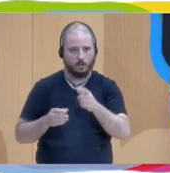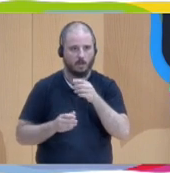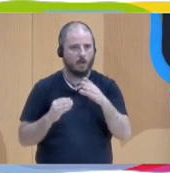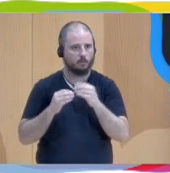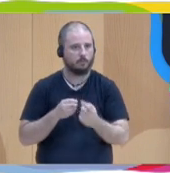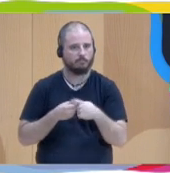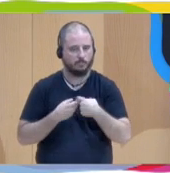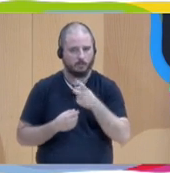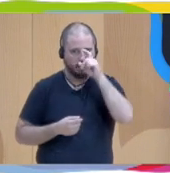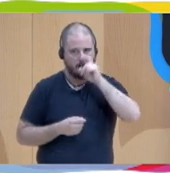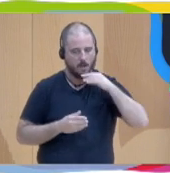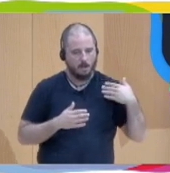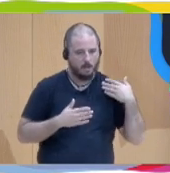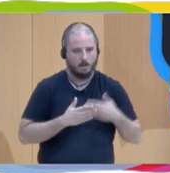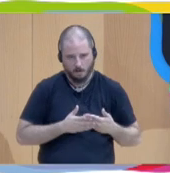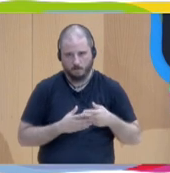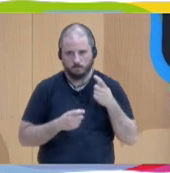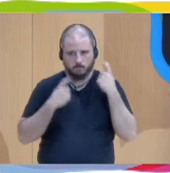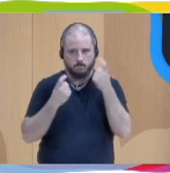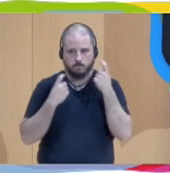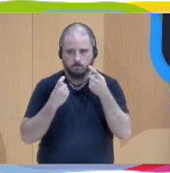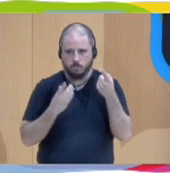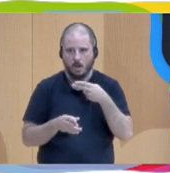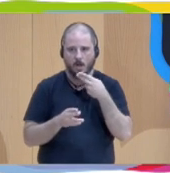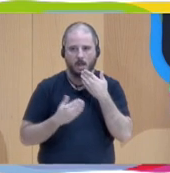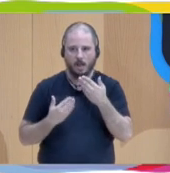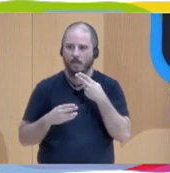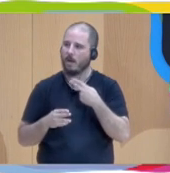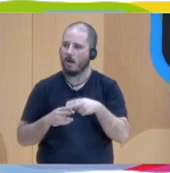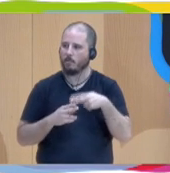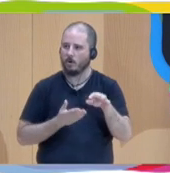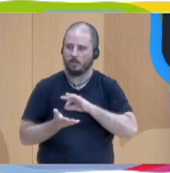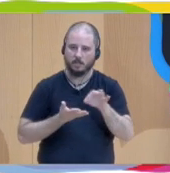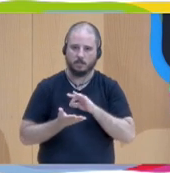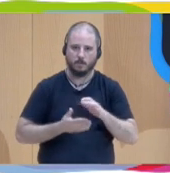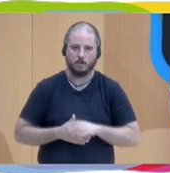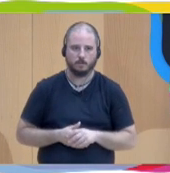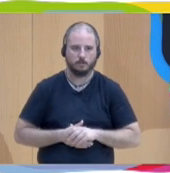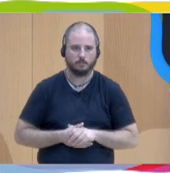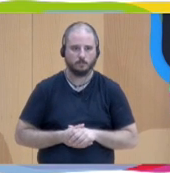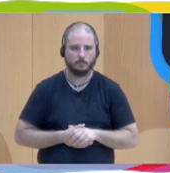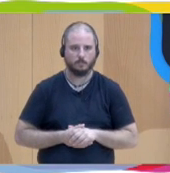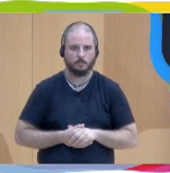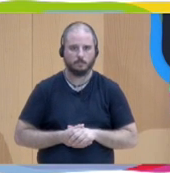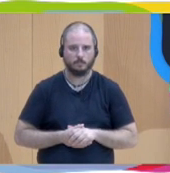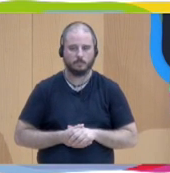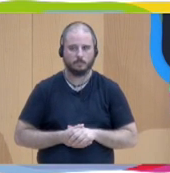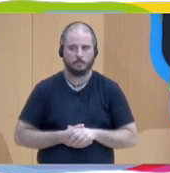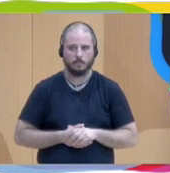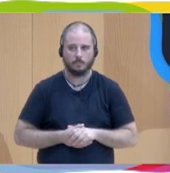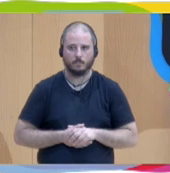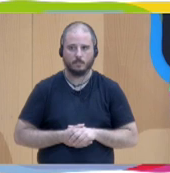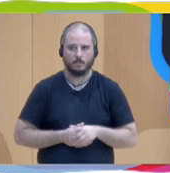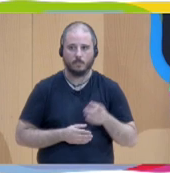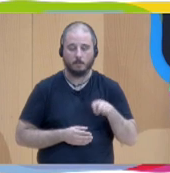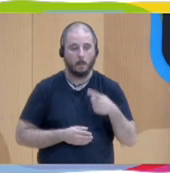está aportando avanti con las políticas de sus servicios. Y entonces prevenir las condiciones